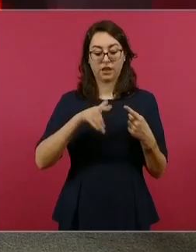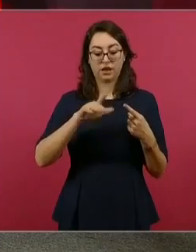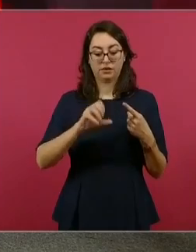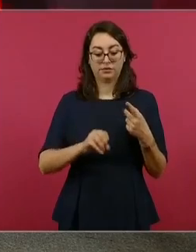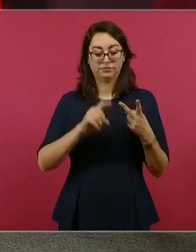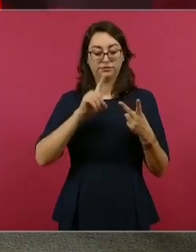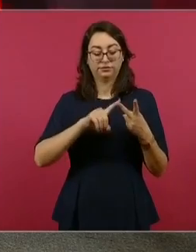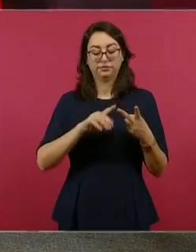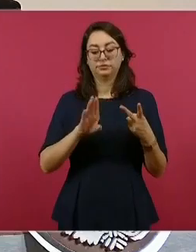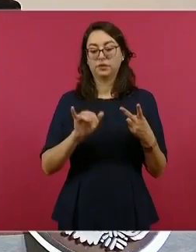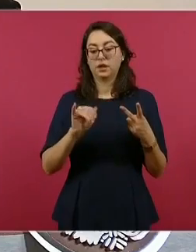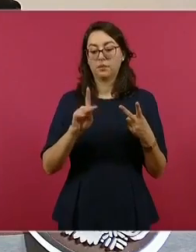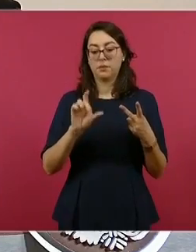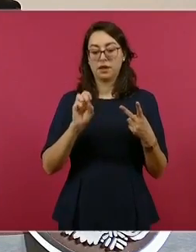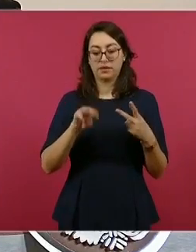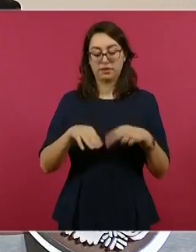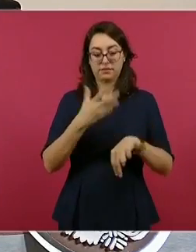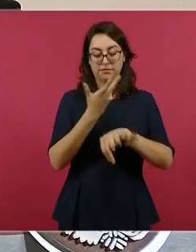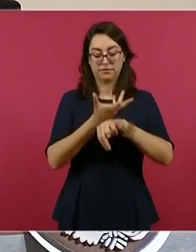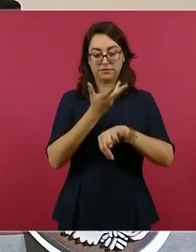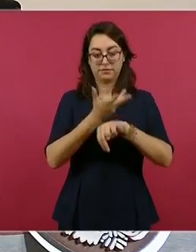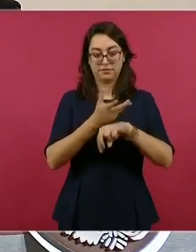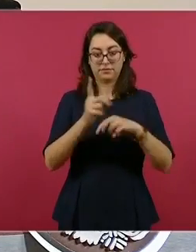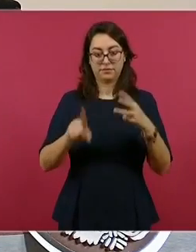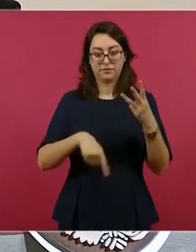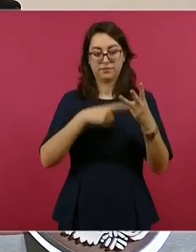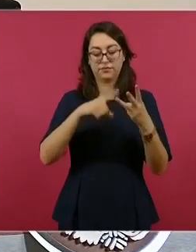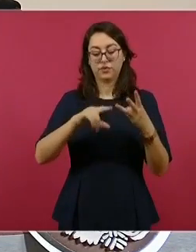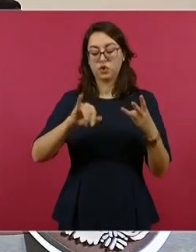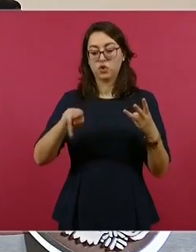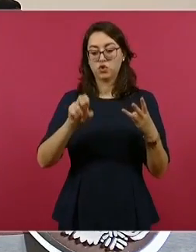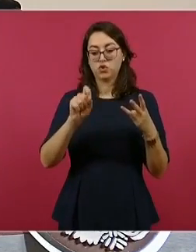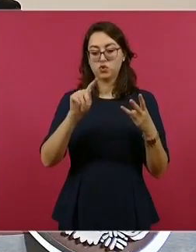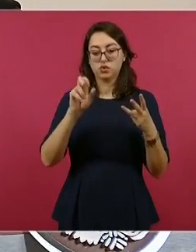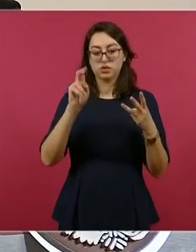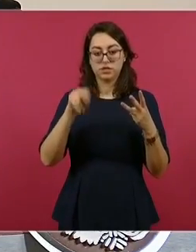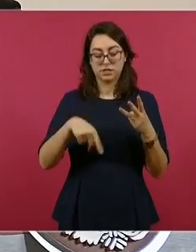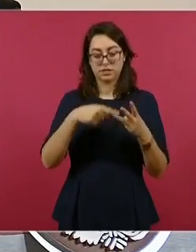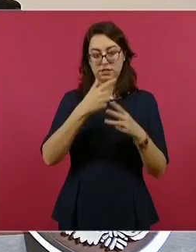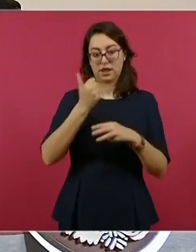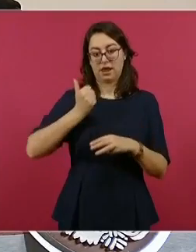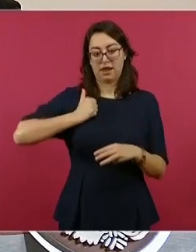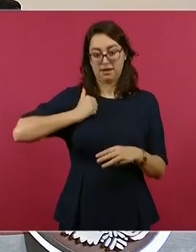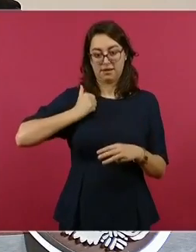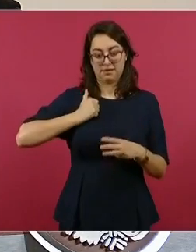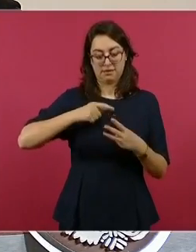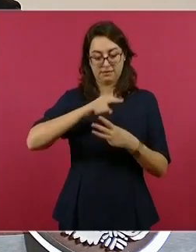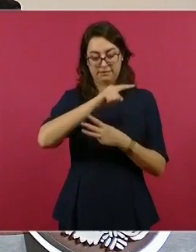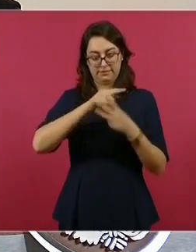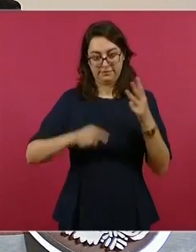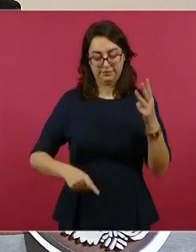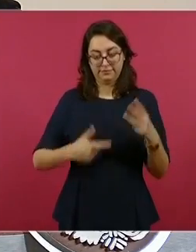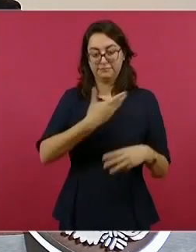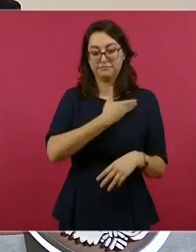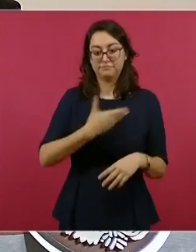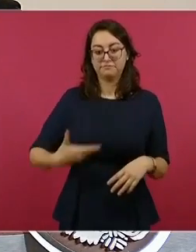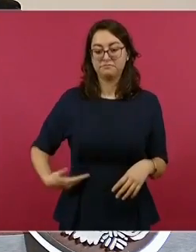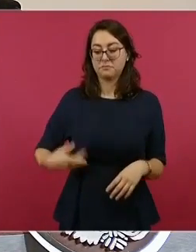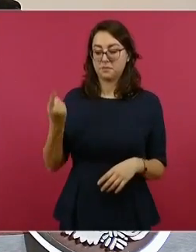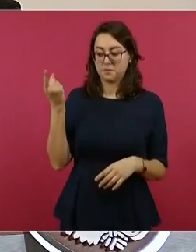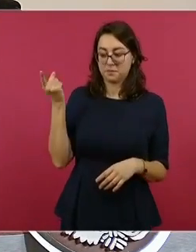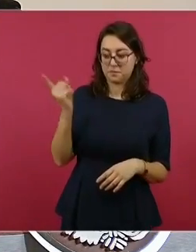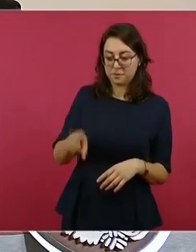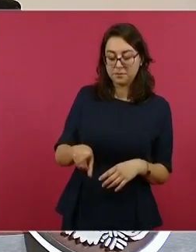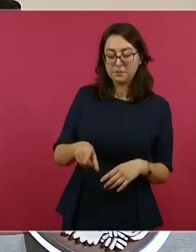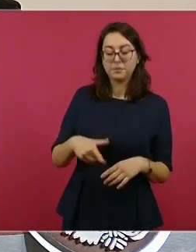Joe Biden de Estados Unidos y Justin Trudeau de Canadá, ayer tuvo lugar la segunda